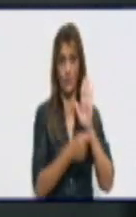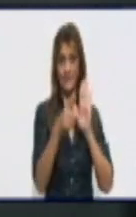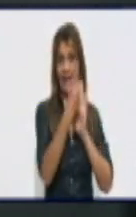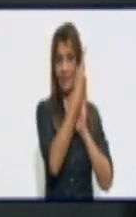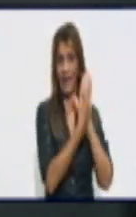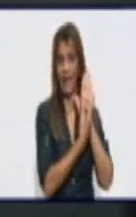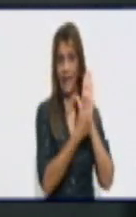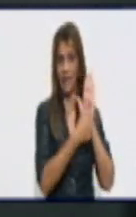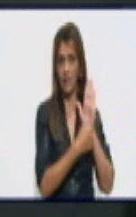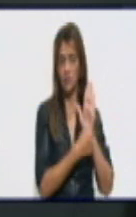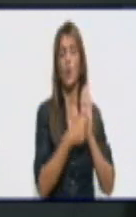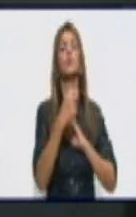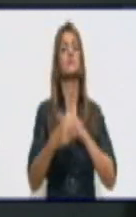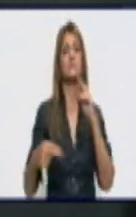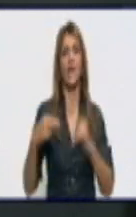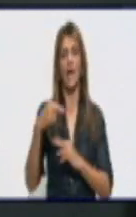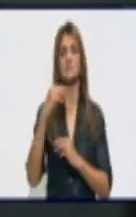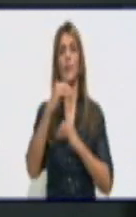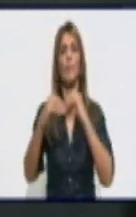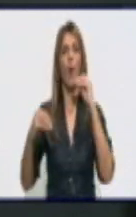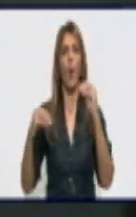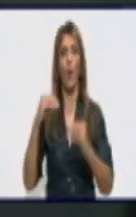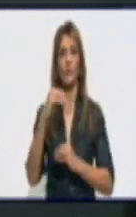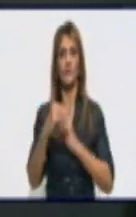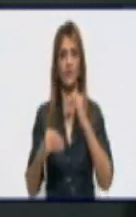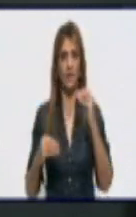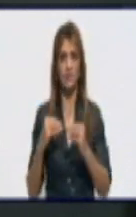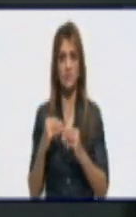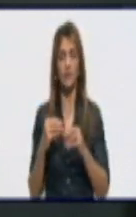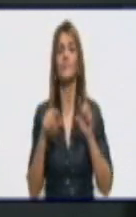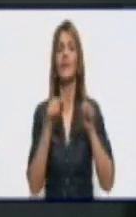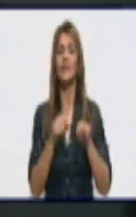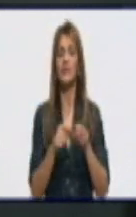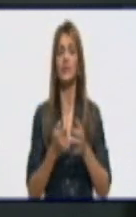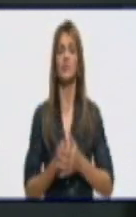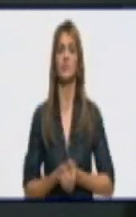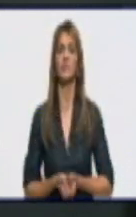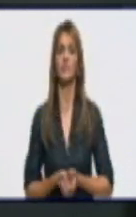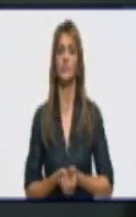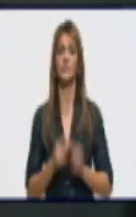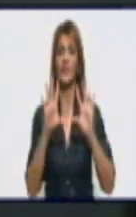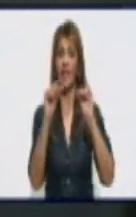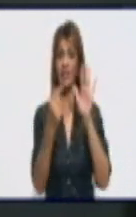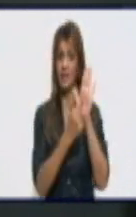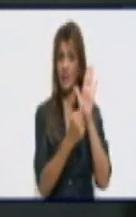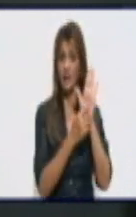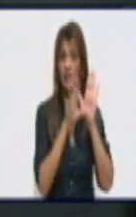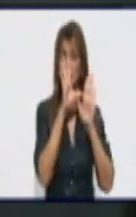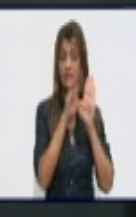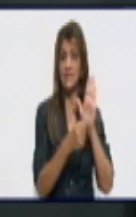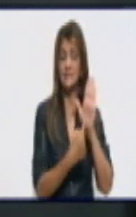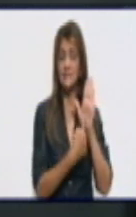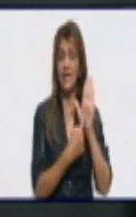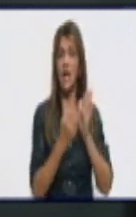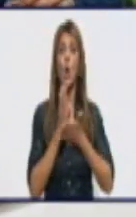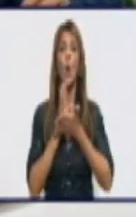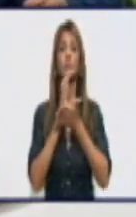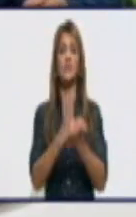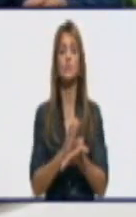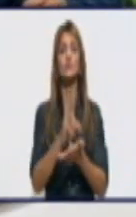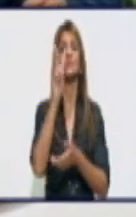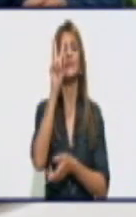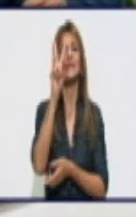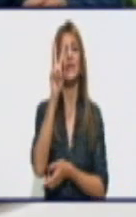se hacen las modificaciones. Y en esta oportunidad va el nivel de base de contribución desde 350